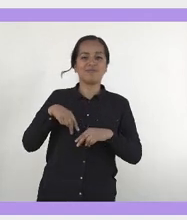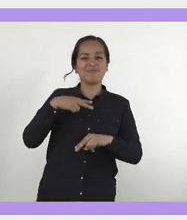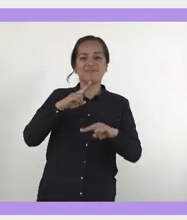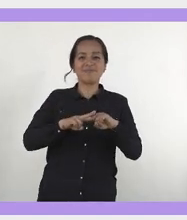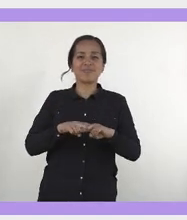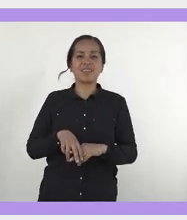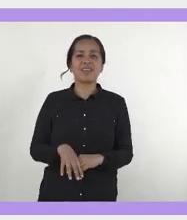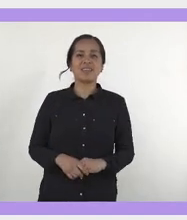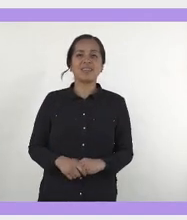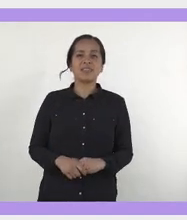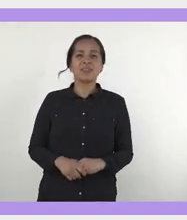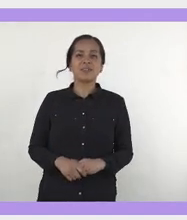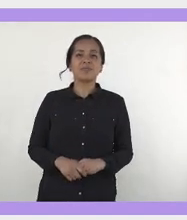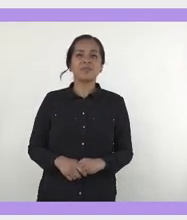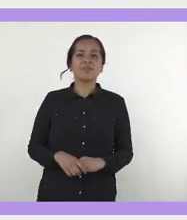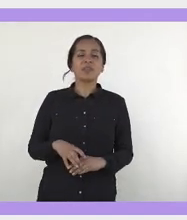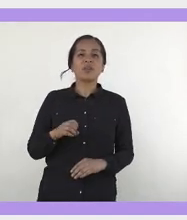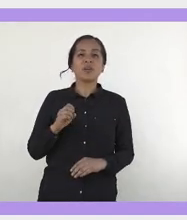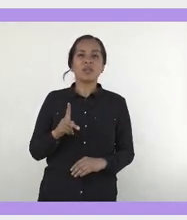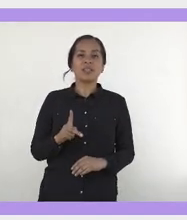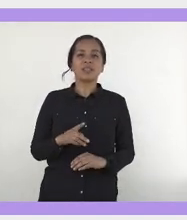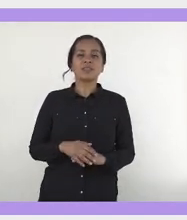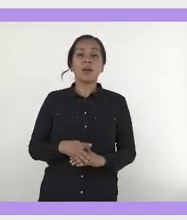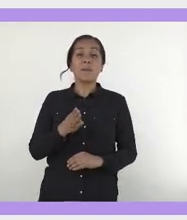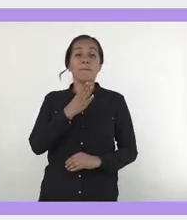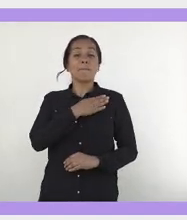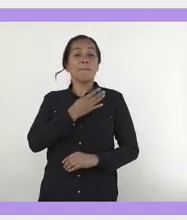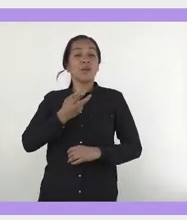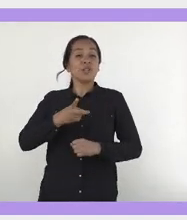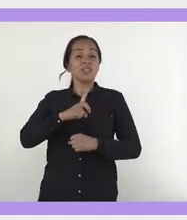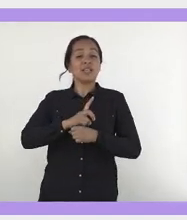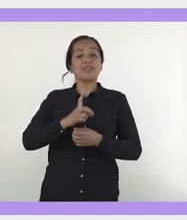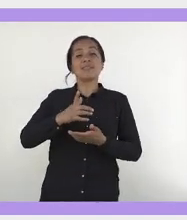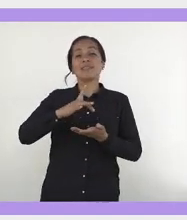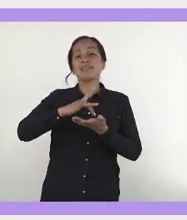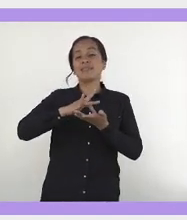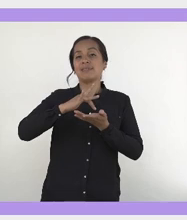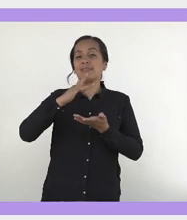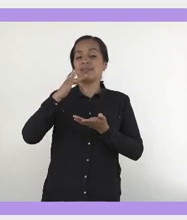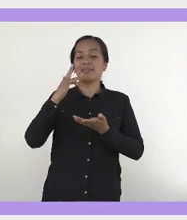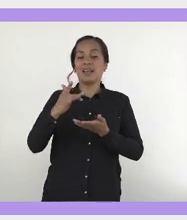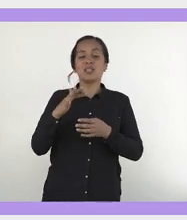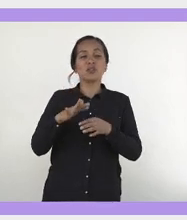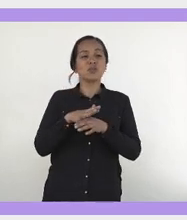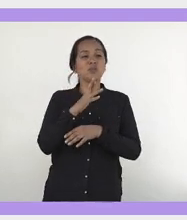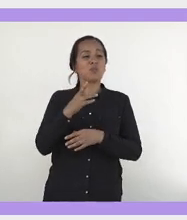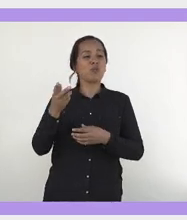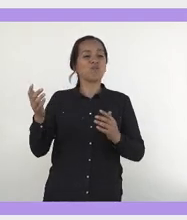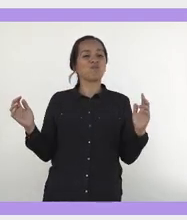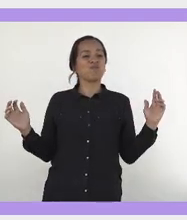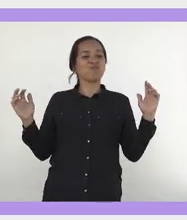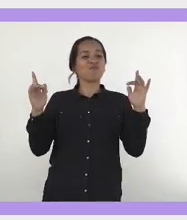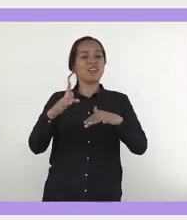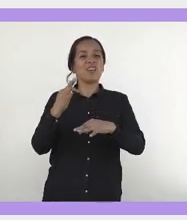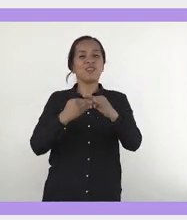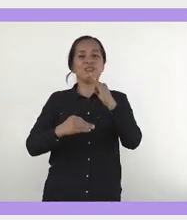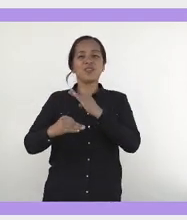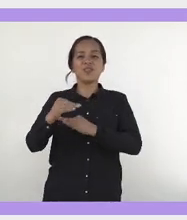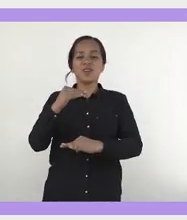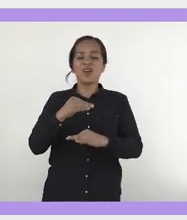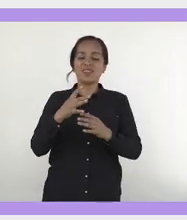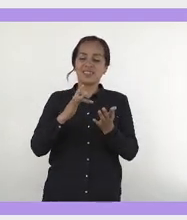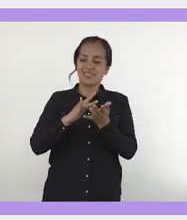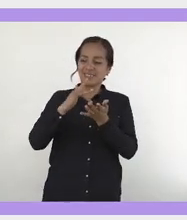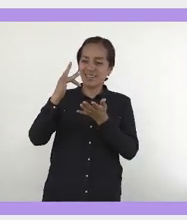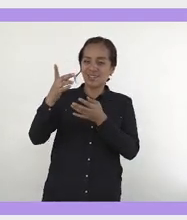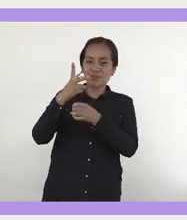que no. Bueno, buenos días, gracias por estar acá, gracias Jess por la invitación